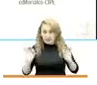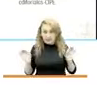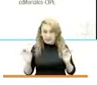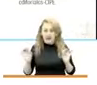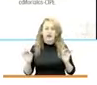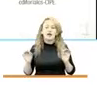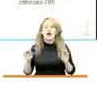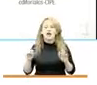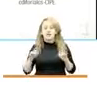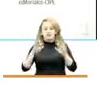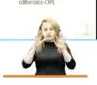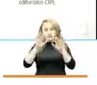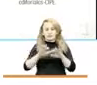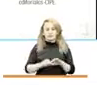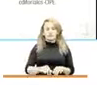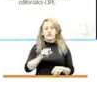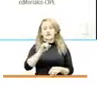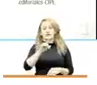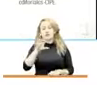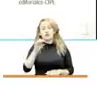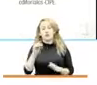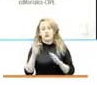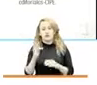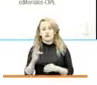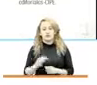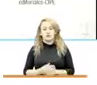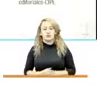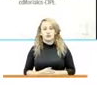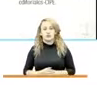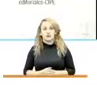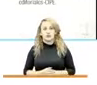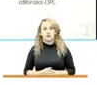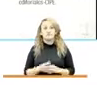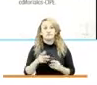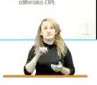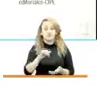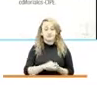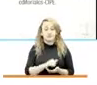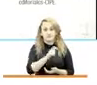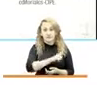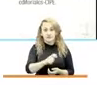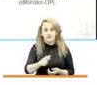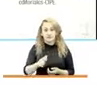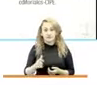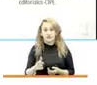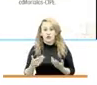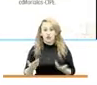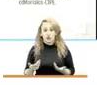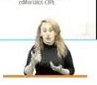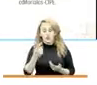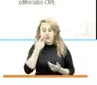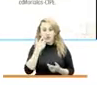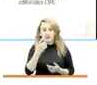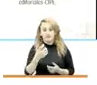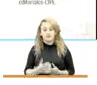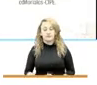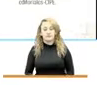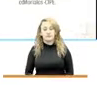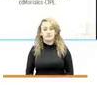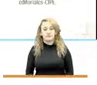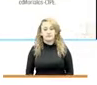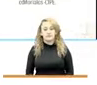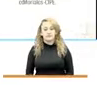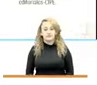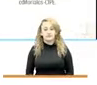150 testimonios de esos reintegrados y resaltamos que se